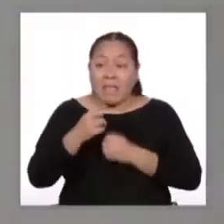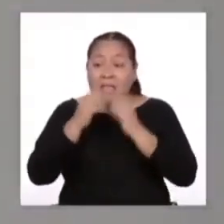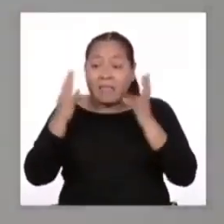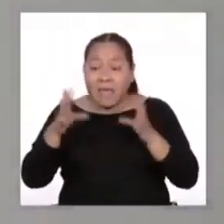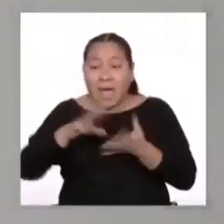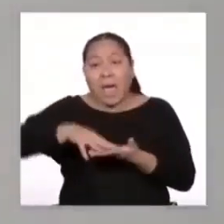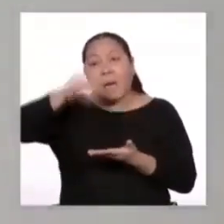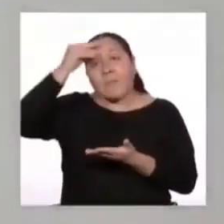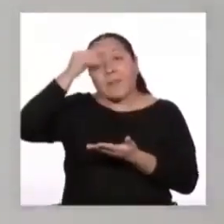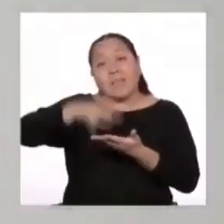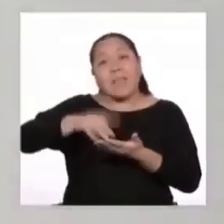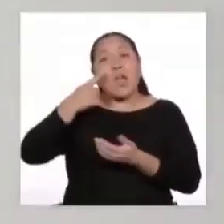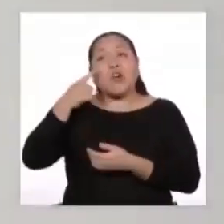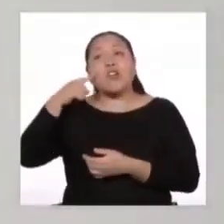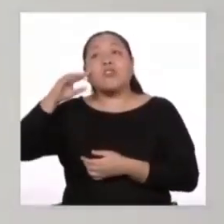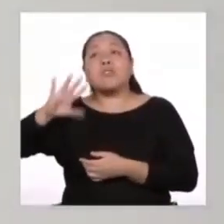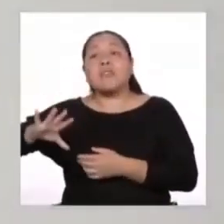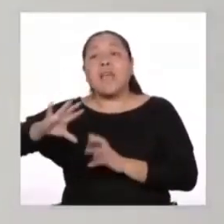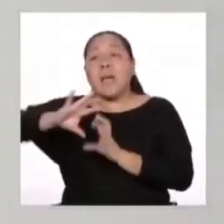del principito.